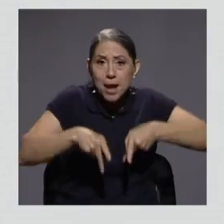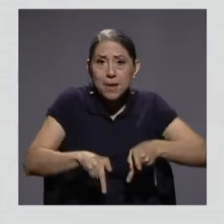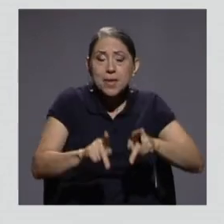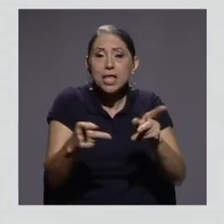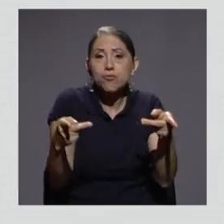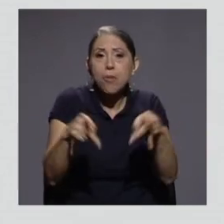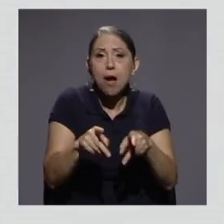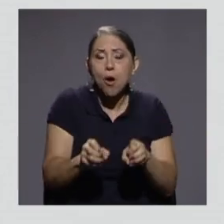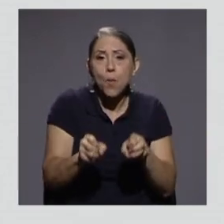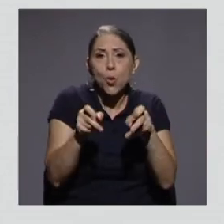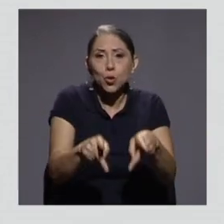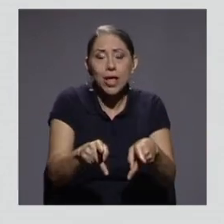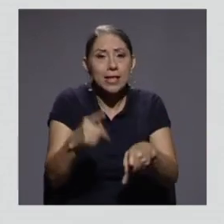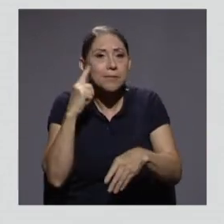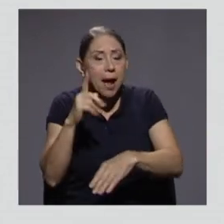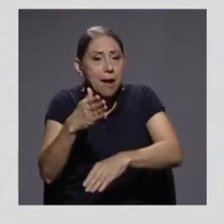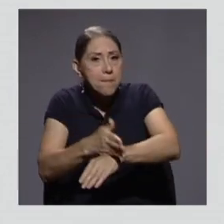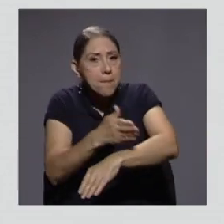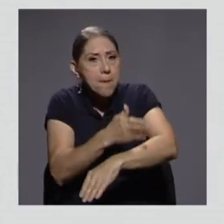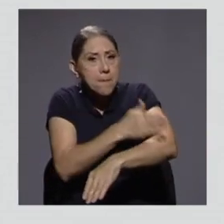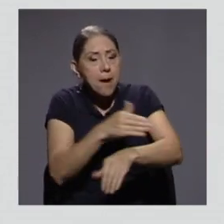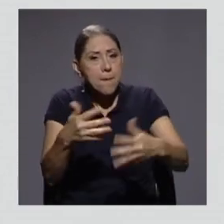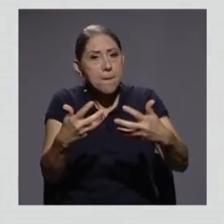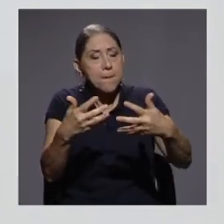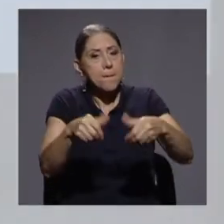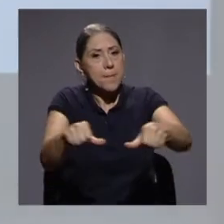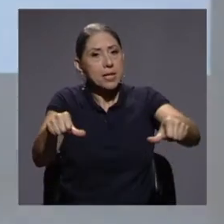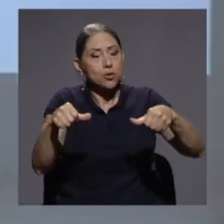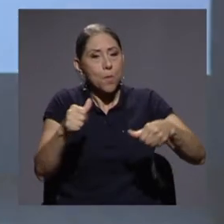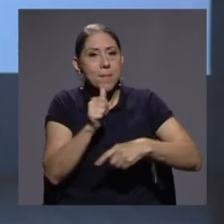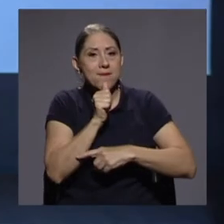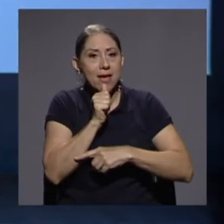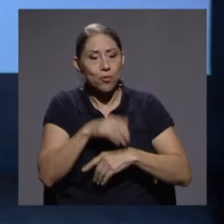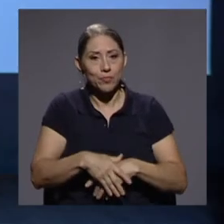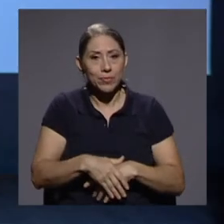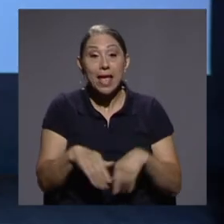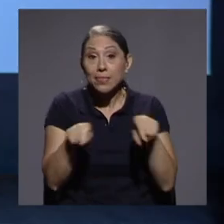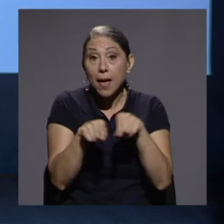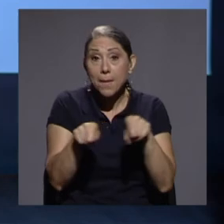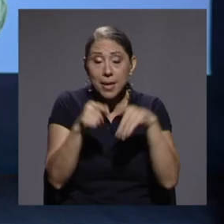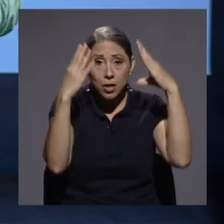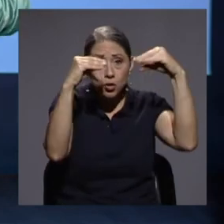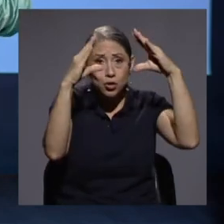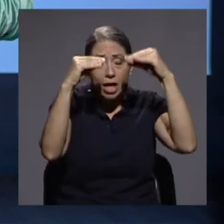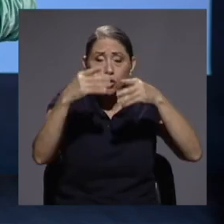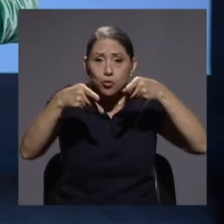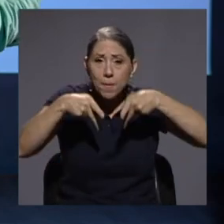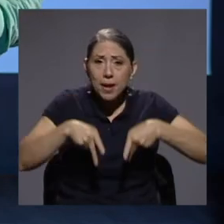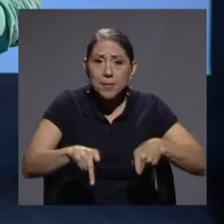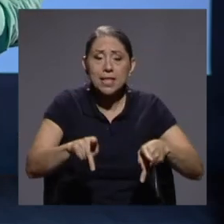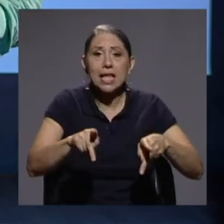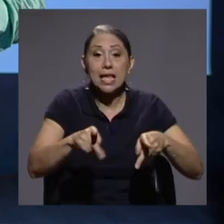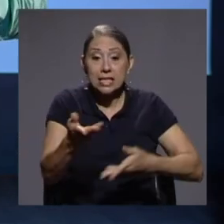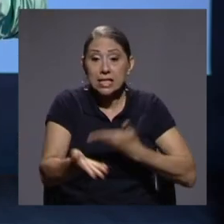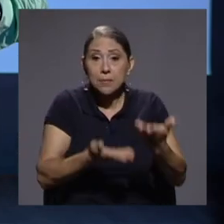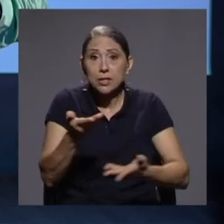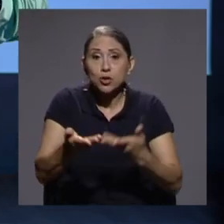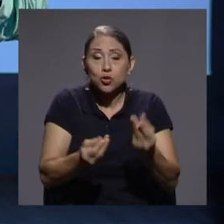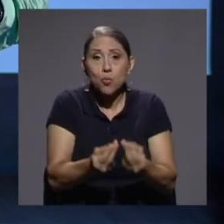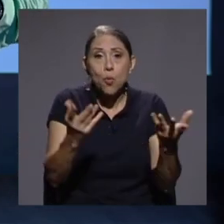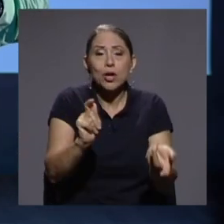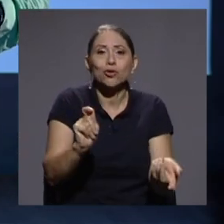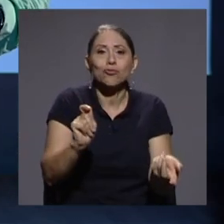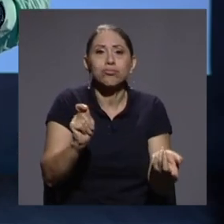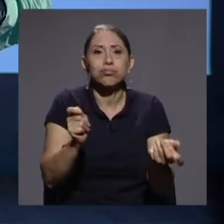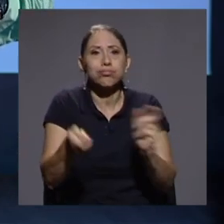cuanto al mejoramiento del sector privado. Los datos permiten, además, transformación en servicios públicos. Los datos